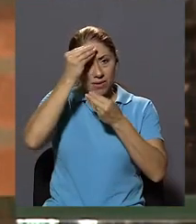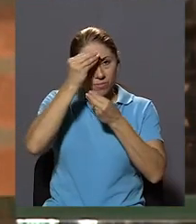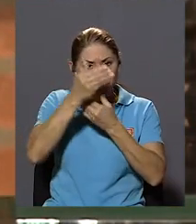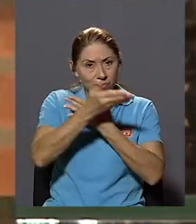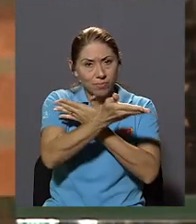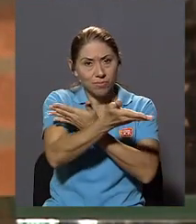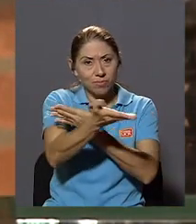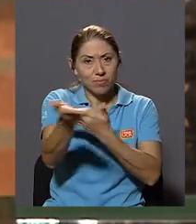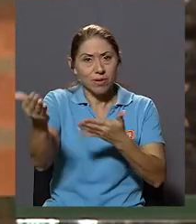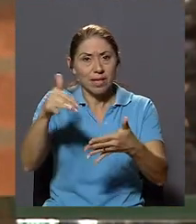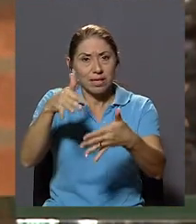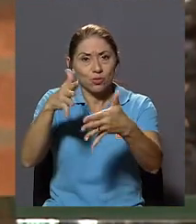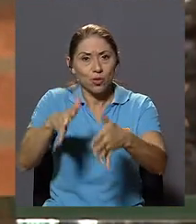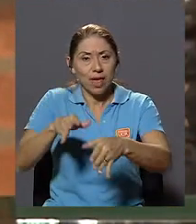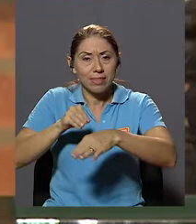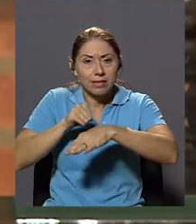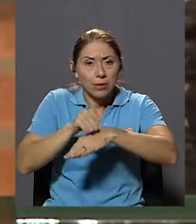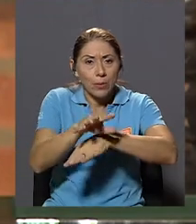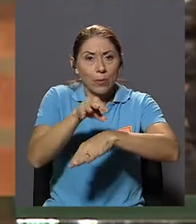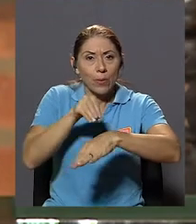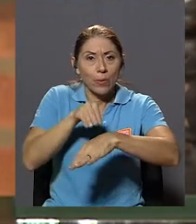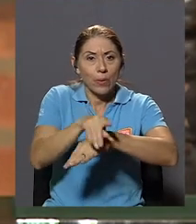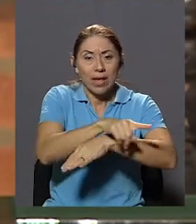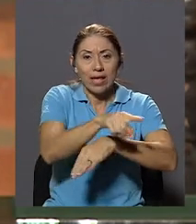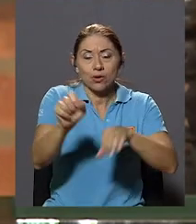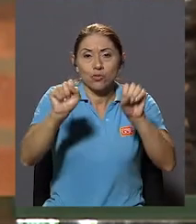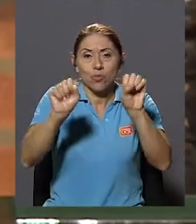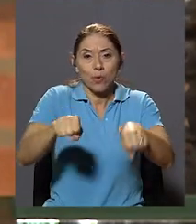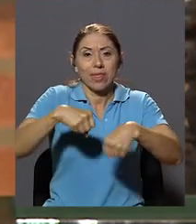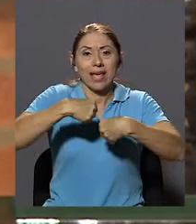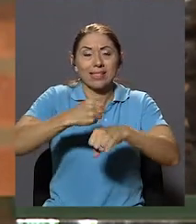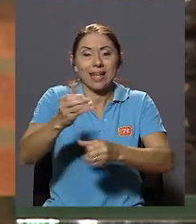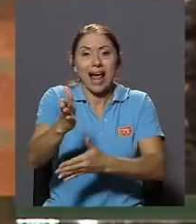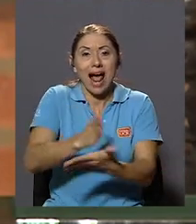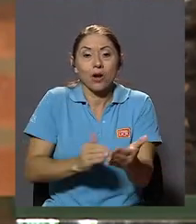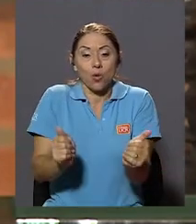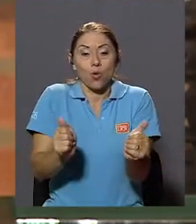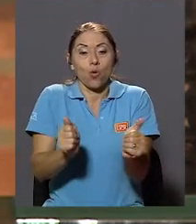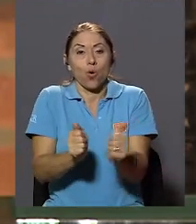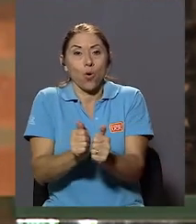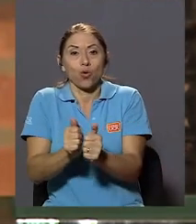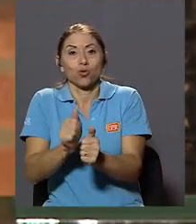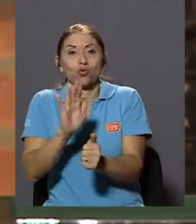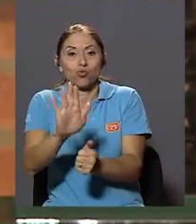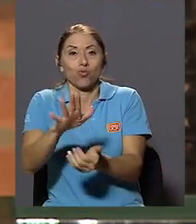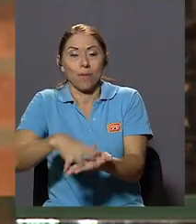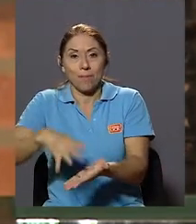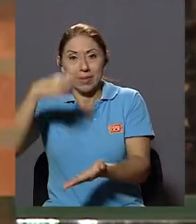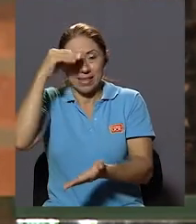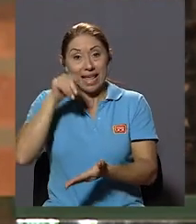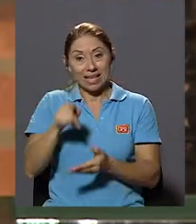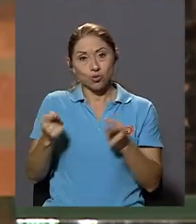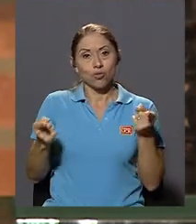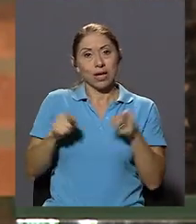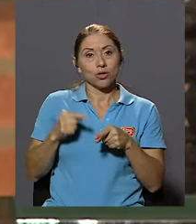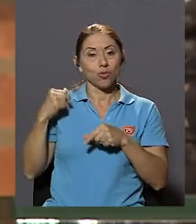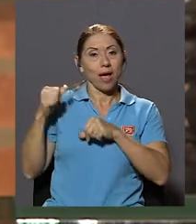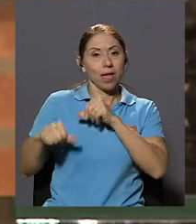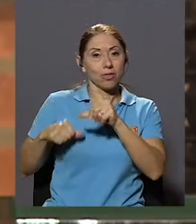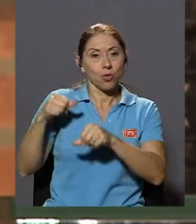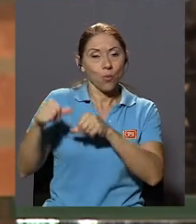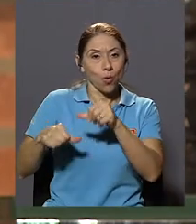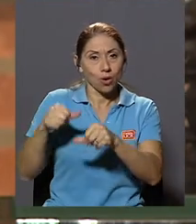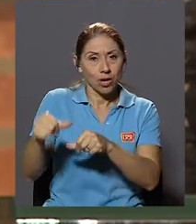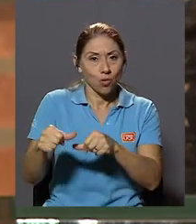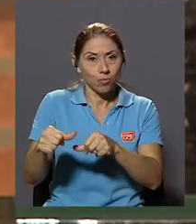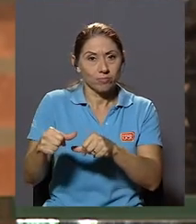Estudiantes La capacidad De hacer Algo Con lo que Aprenden Y esto Es un Hecho Antropológico Es un Hecho